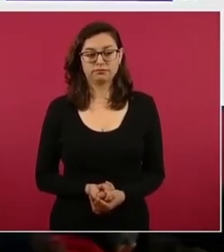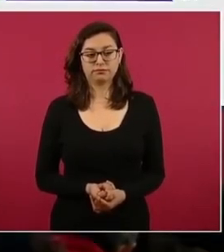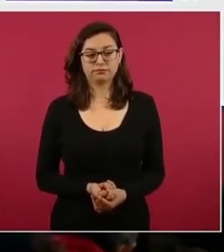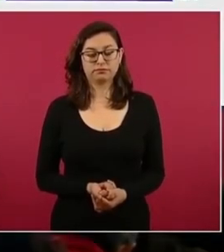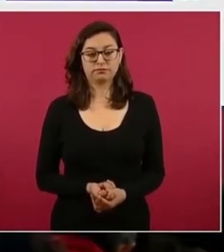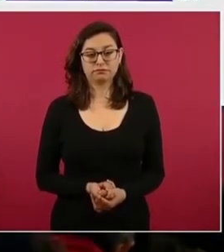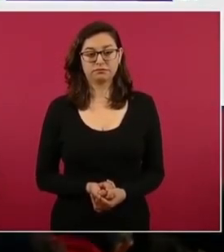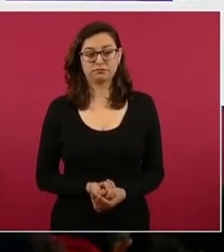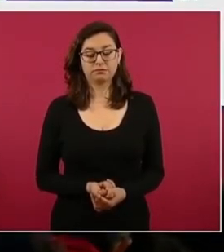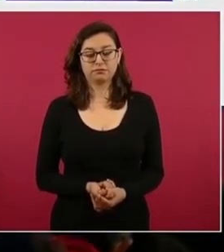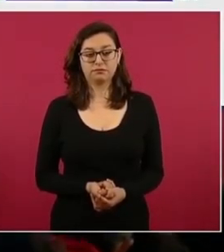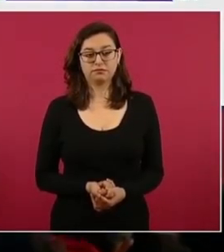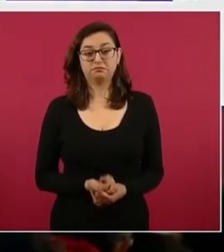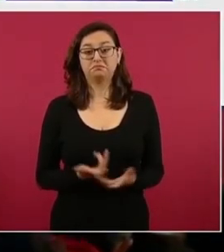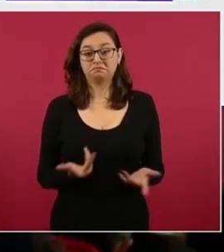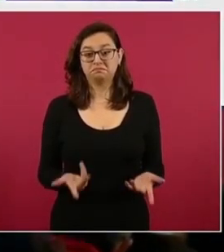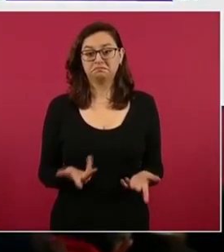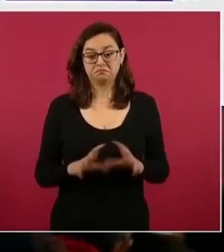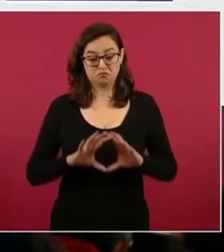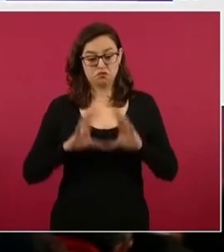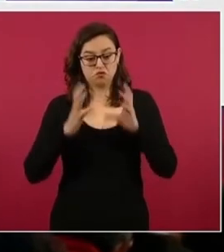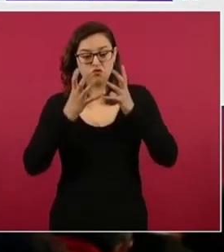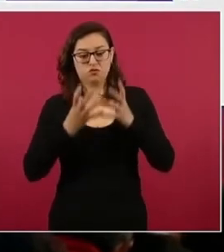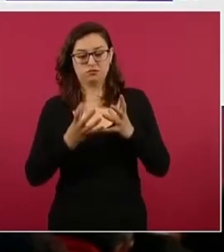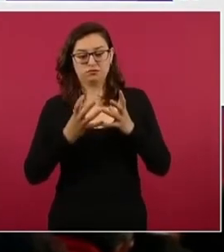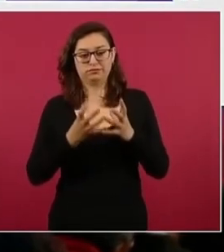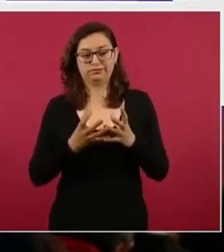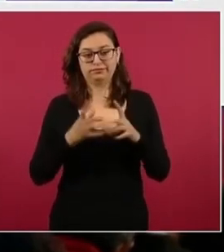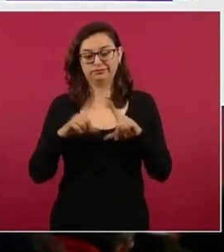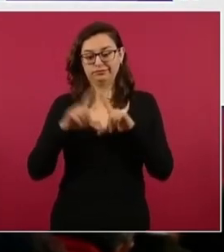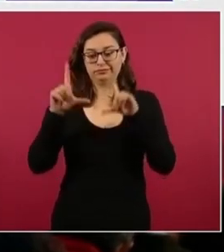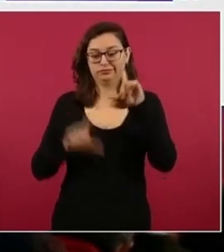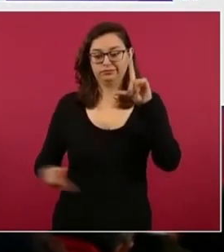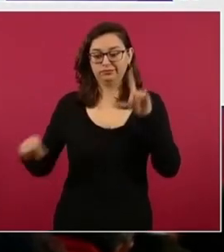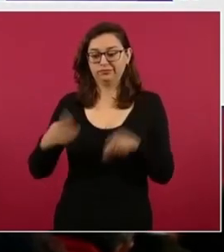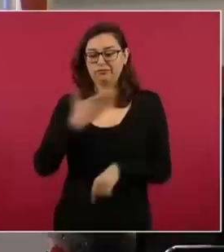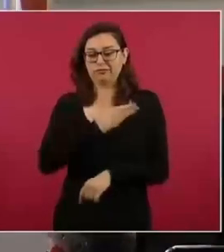pues estamos bien y es por la gente